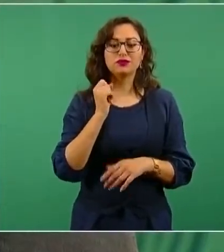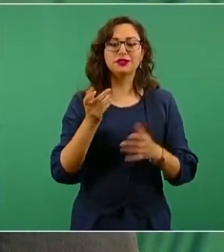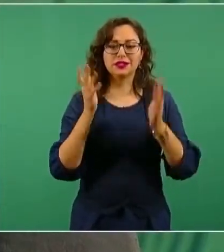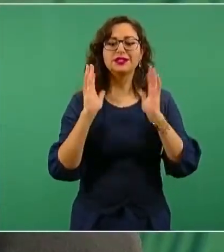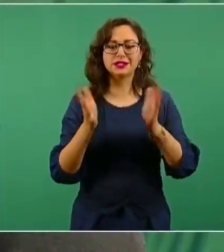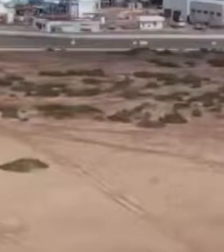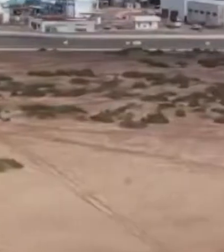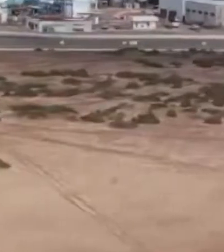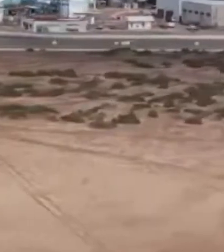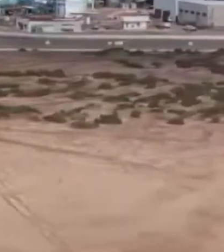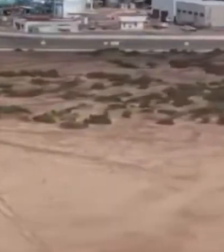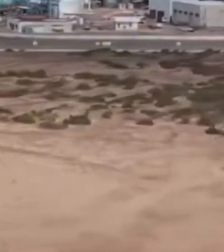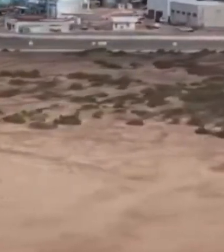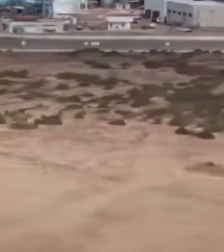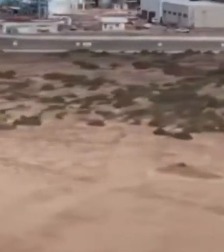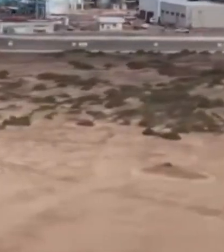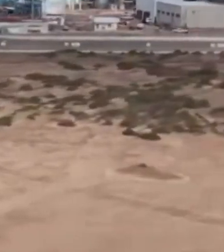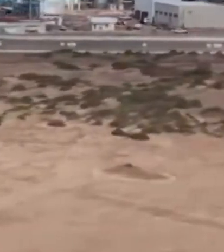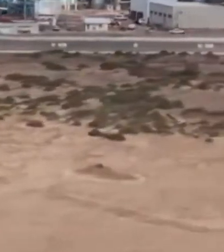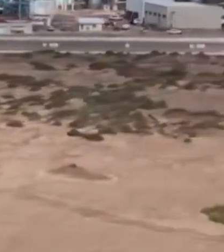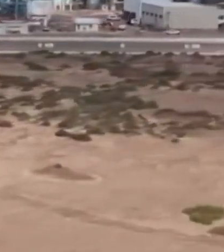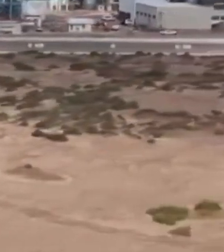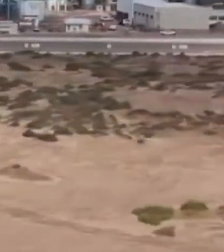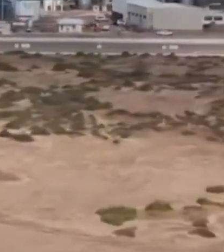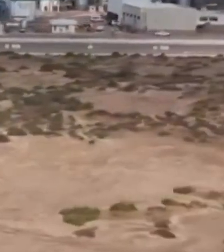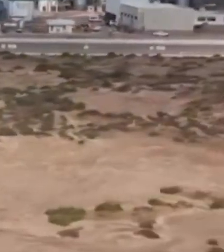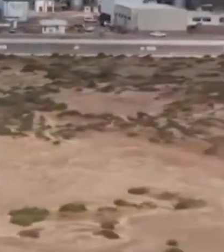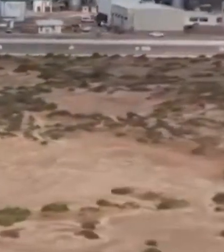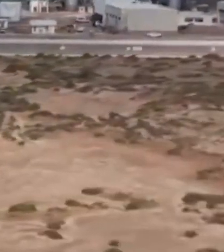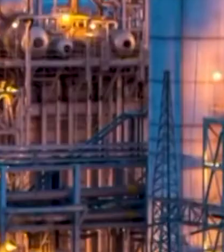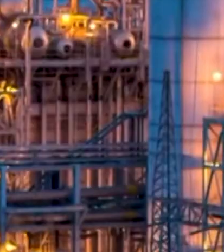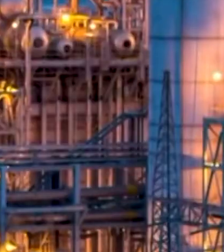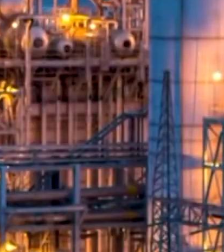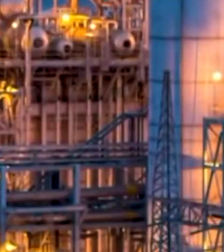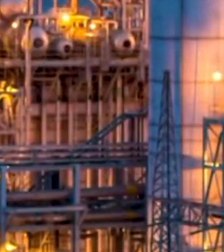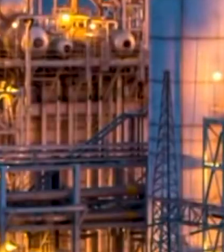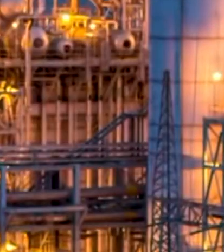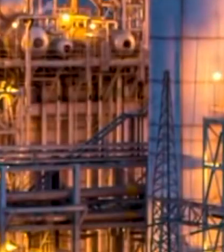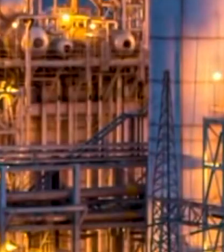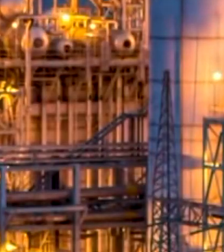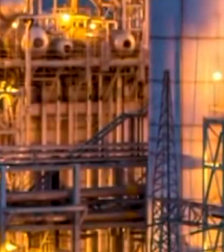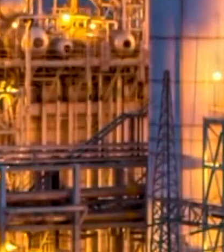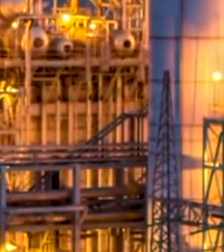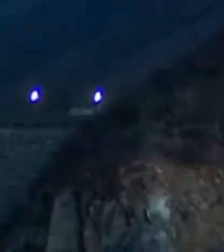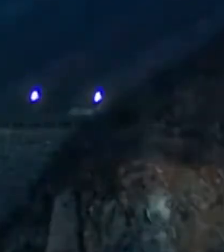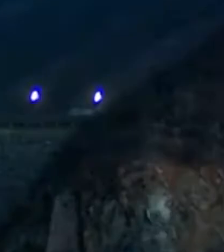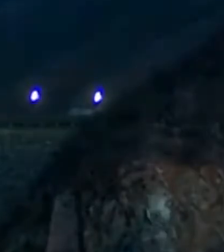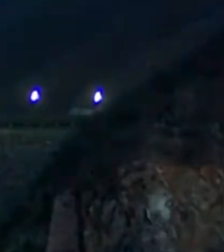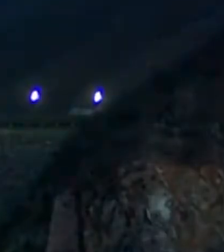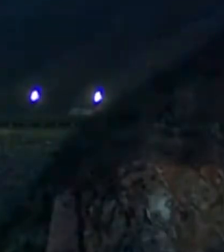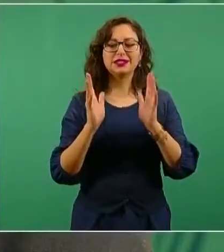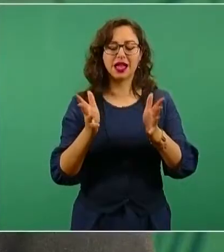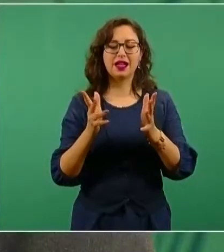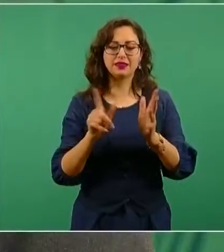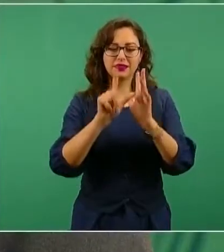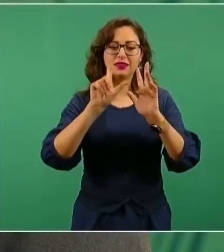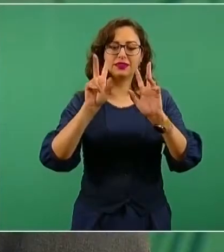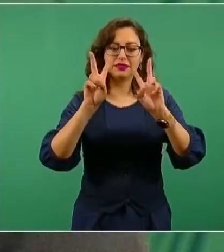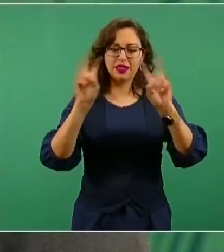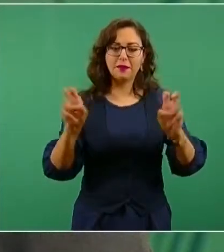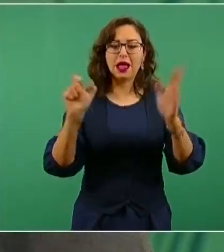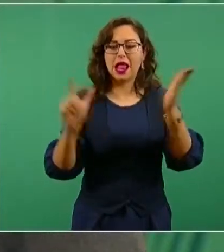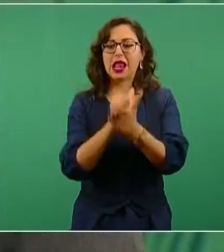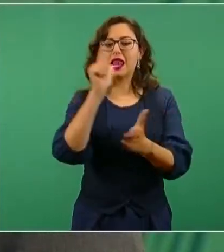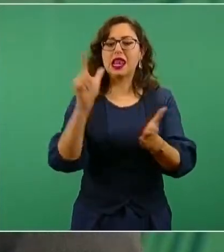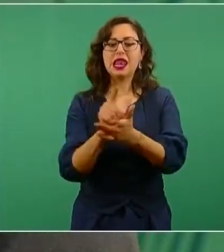que se tuvo en días pasados en el norte del país, se echaron a andar las plantas generadoras de energía, entre ellas las hidroeléctricas.